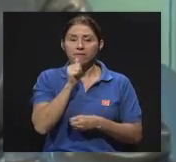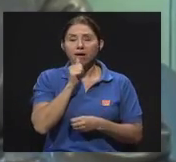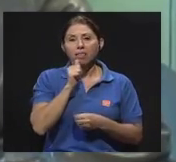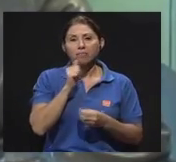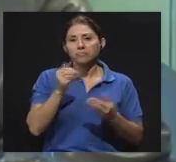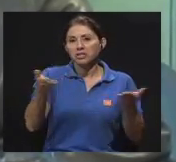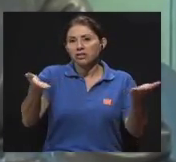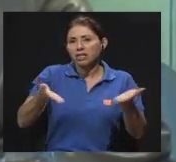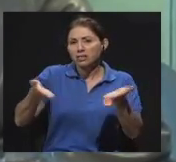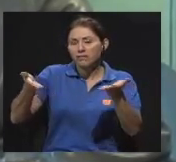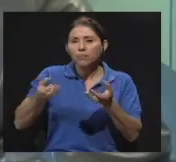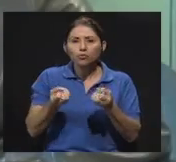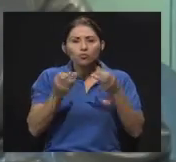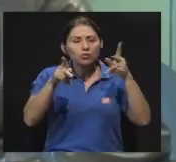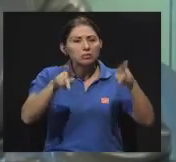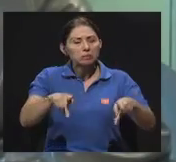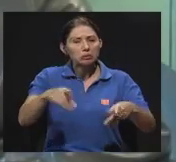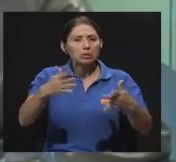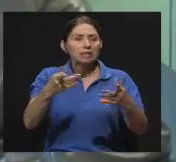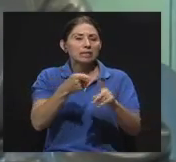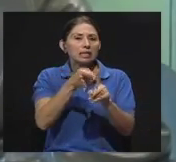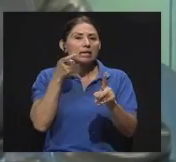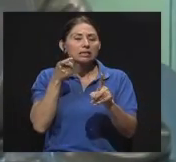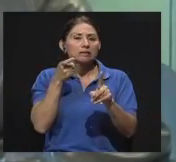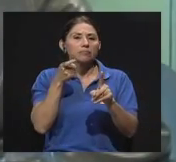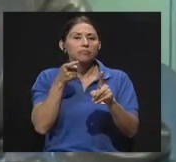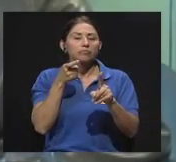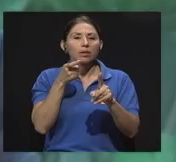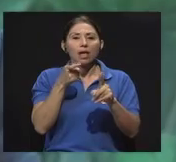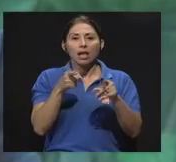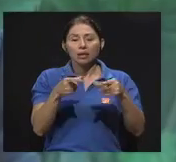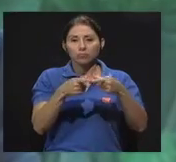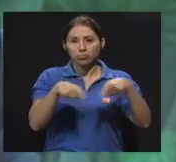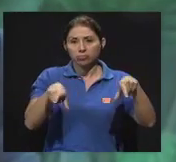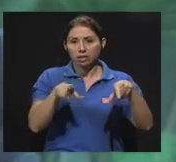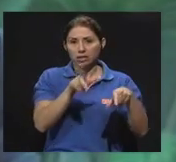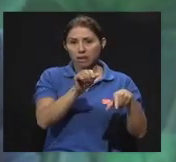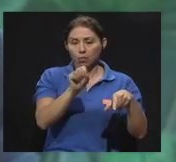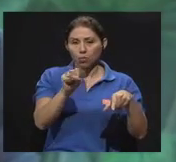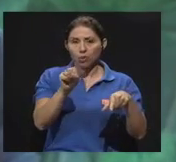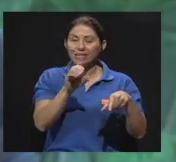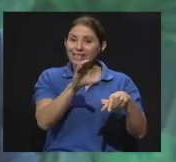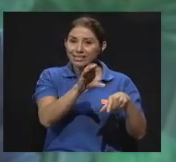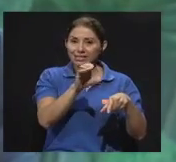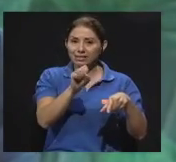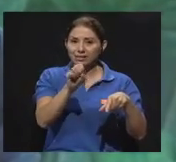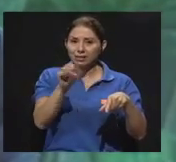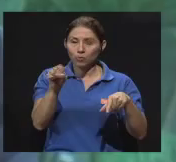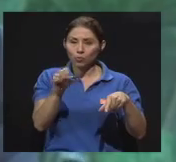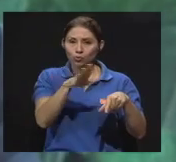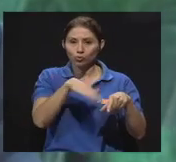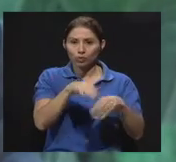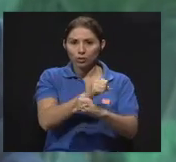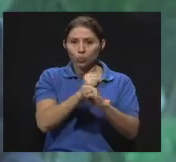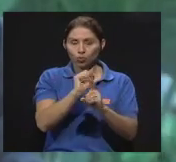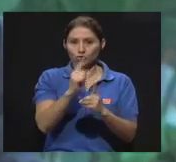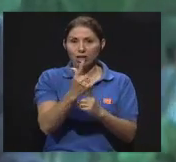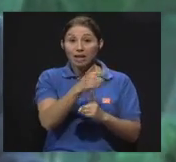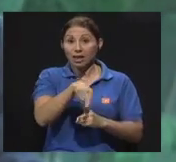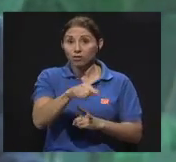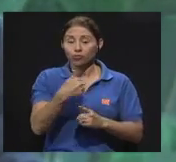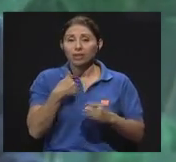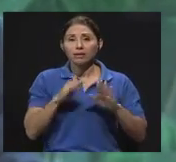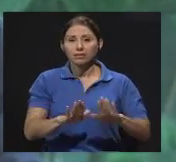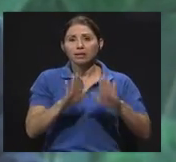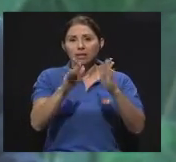recibimos muchos pacientes que provienen del Seguro Social, que tienen un excelente programa de ayuda